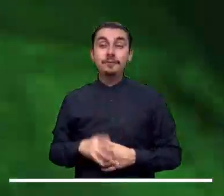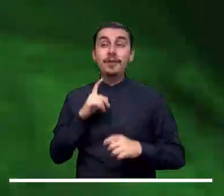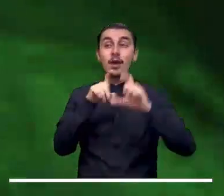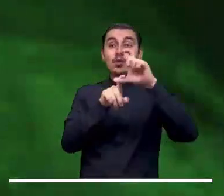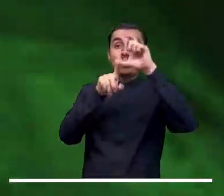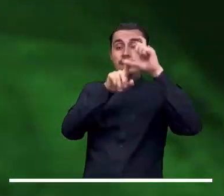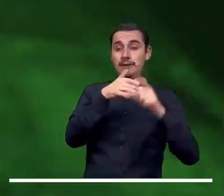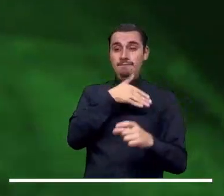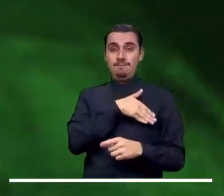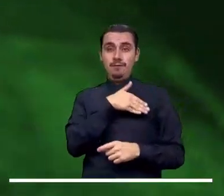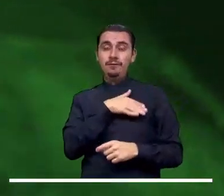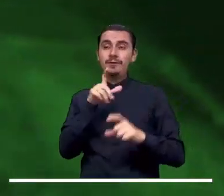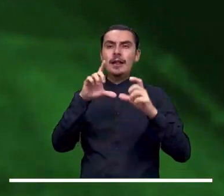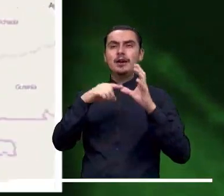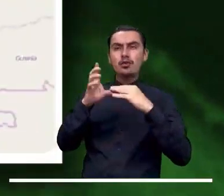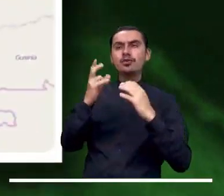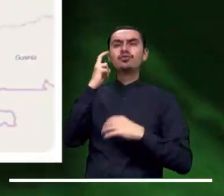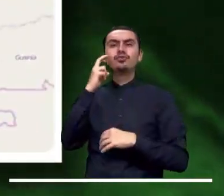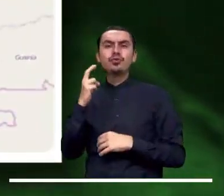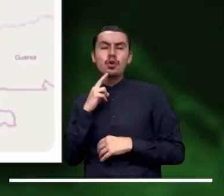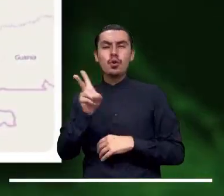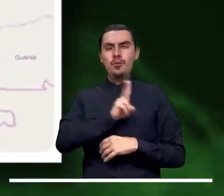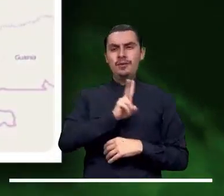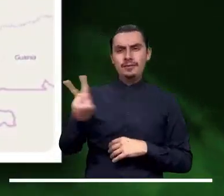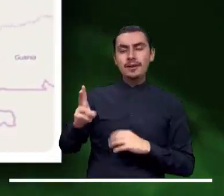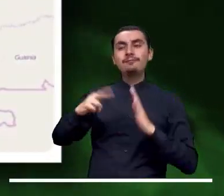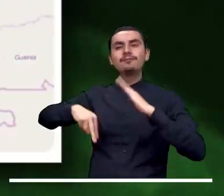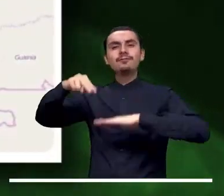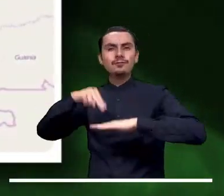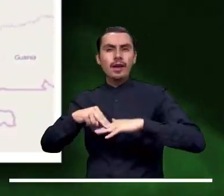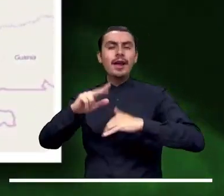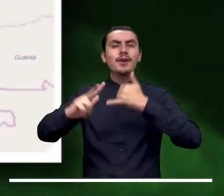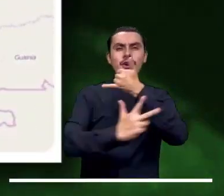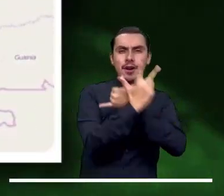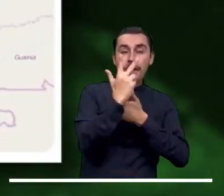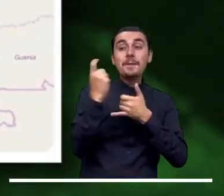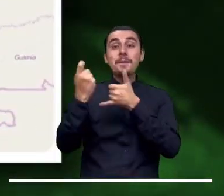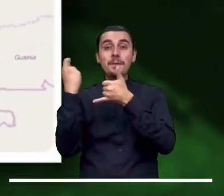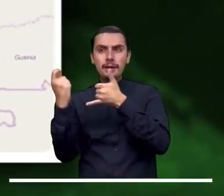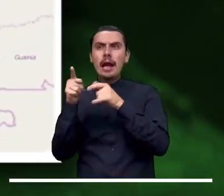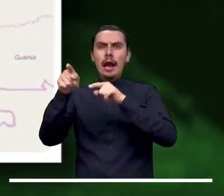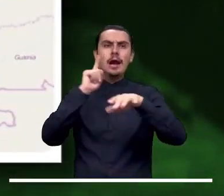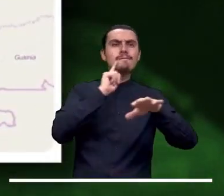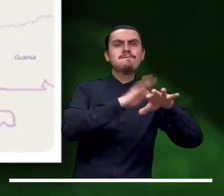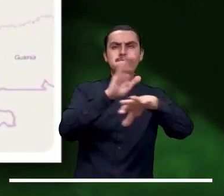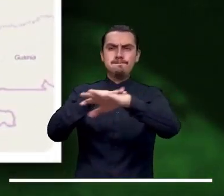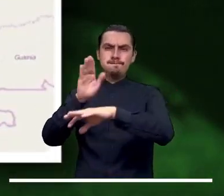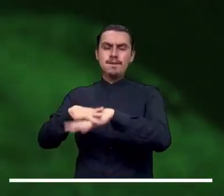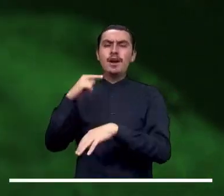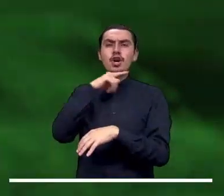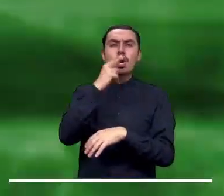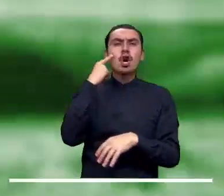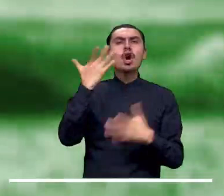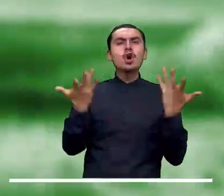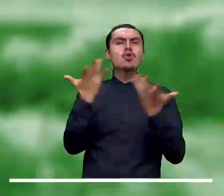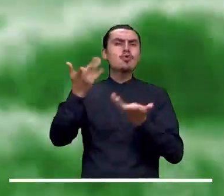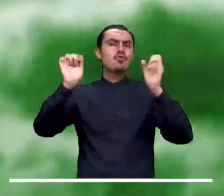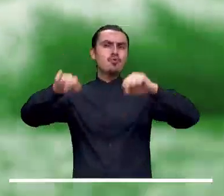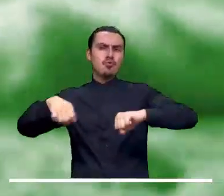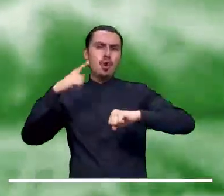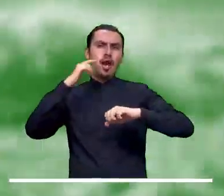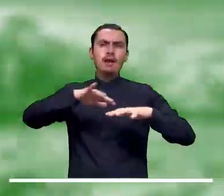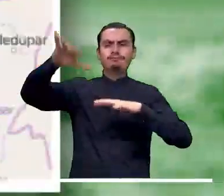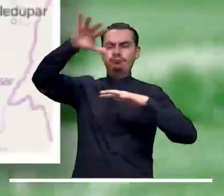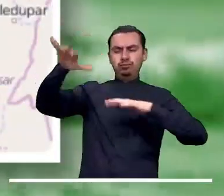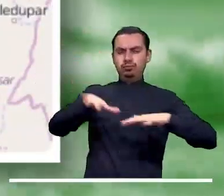Chocó, Cauca, Valle del Cauca y la región andina se emite alerta roja por alta probabilidad de deslizamientos. Alerta naranja